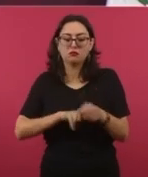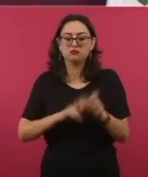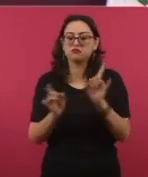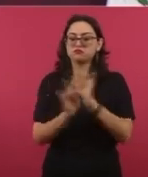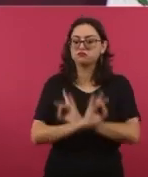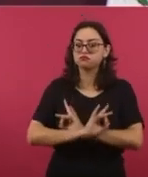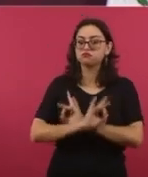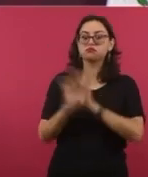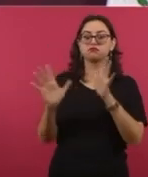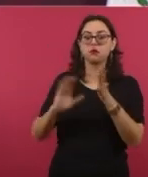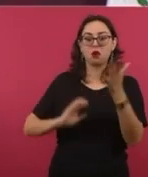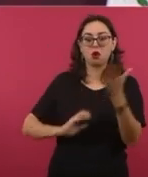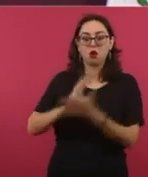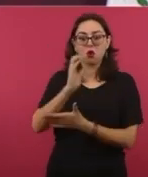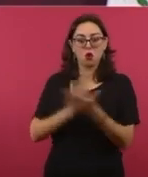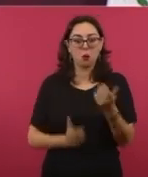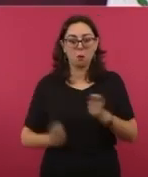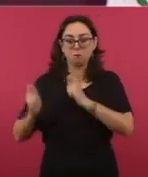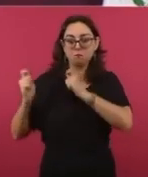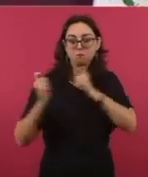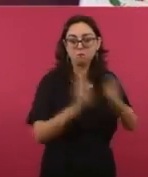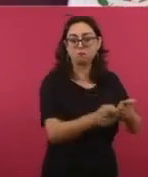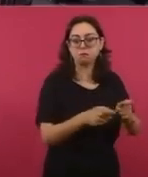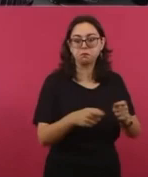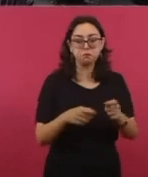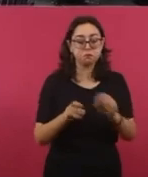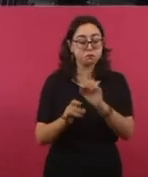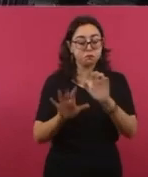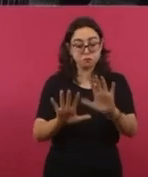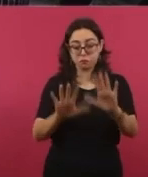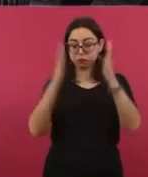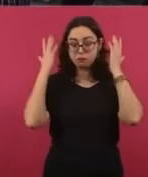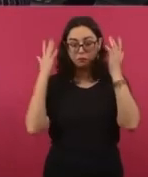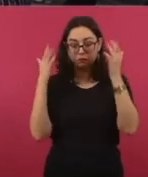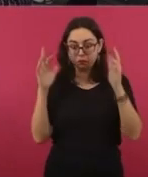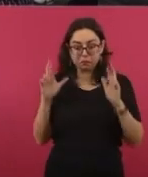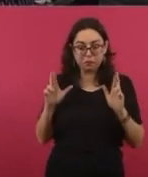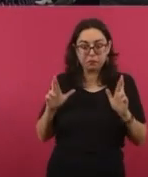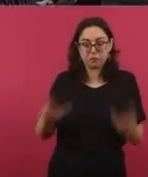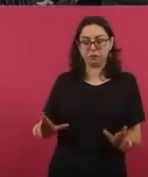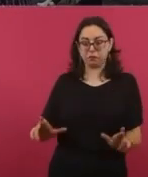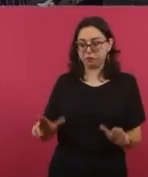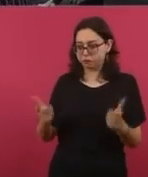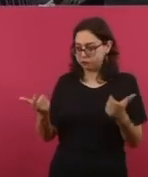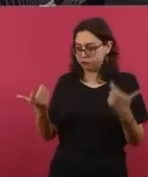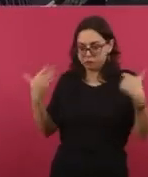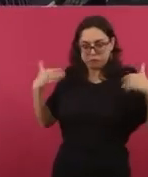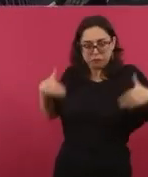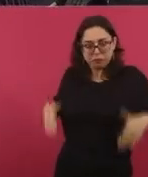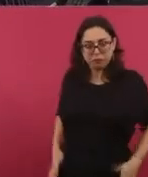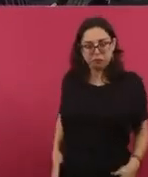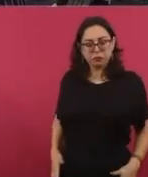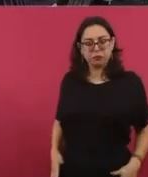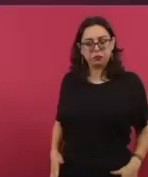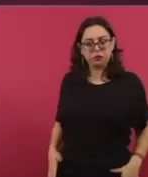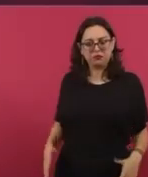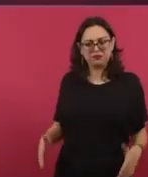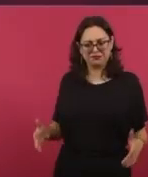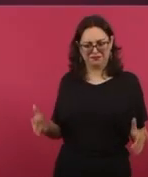Si no es para eso, el servicio público,